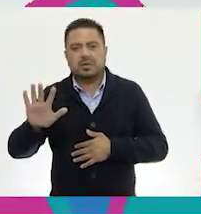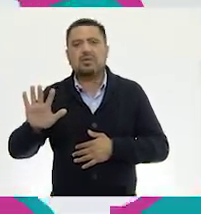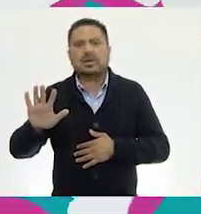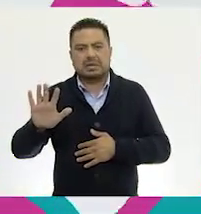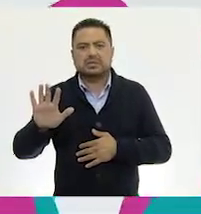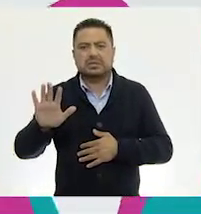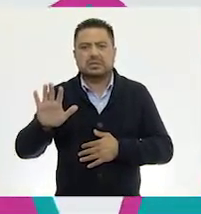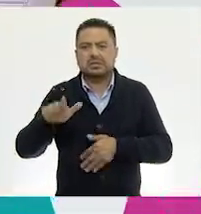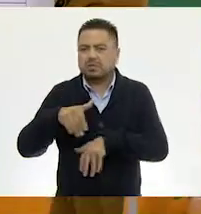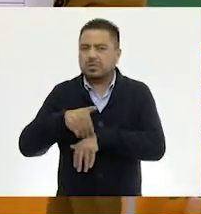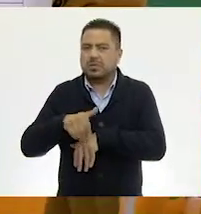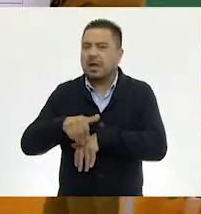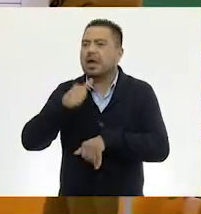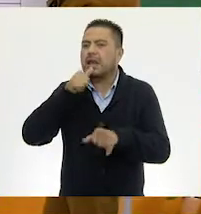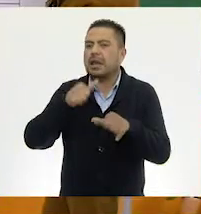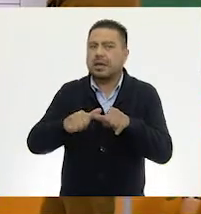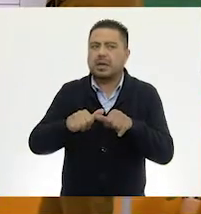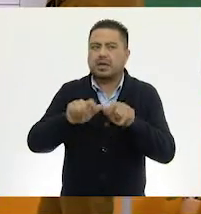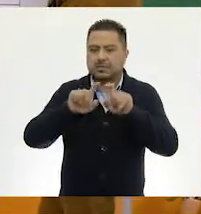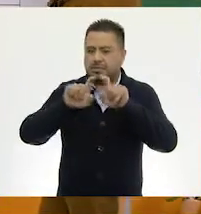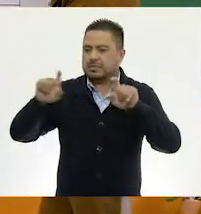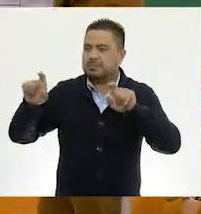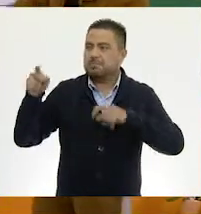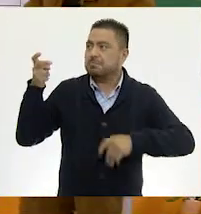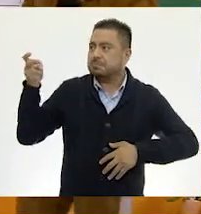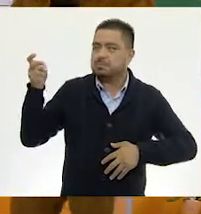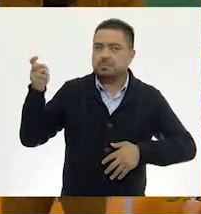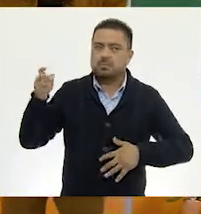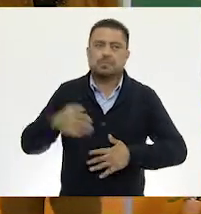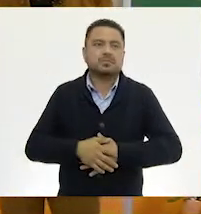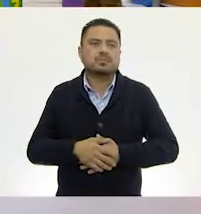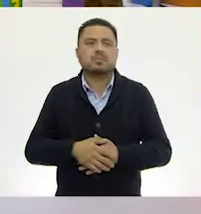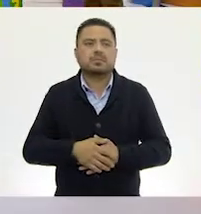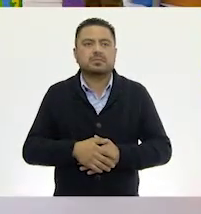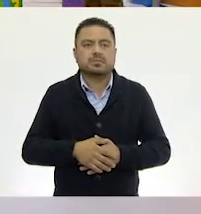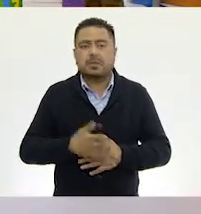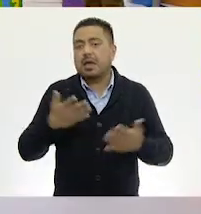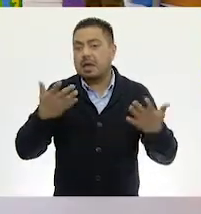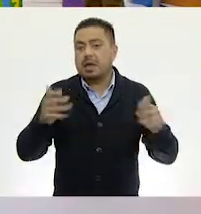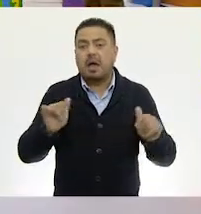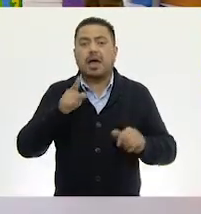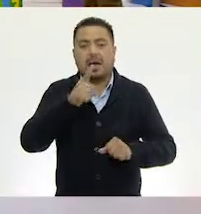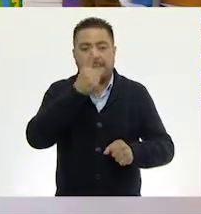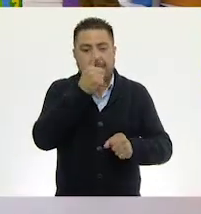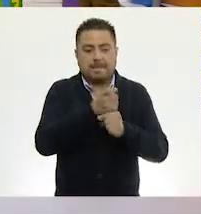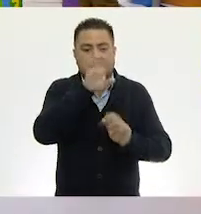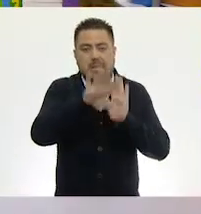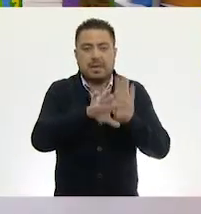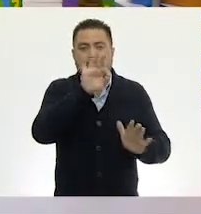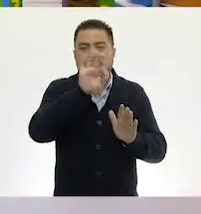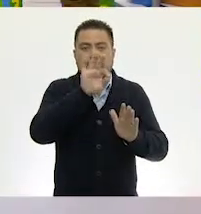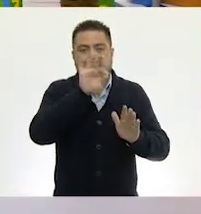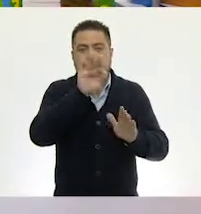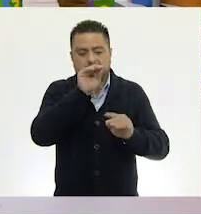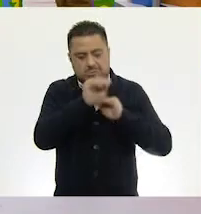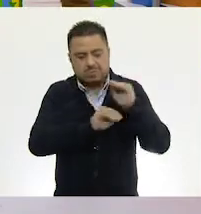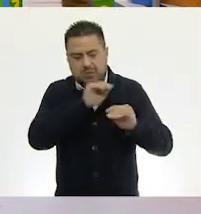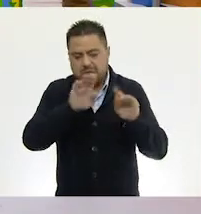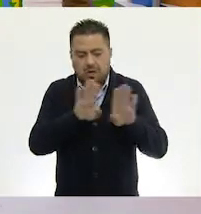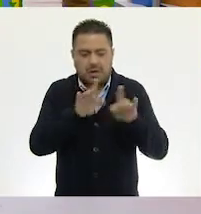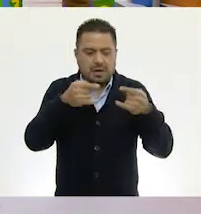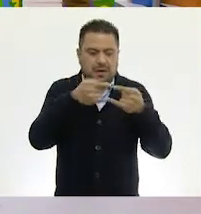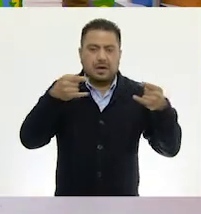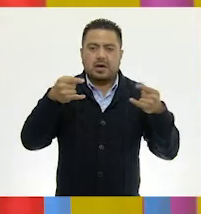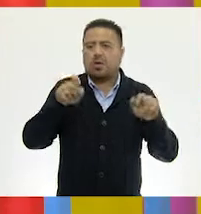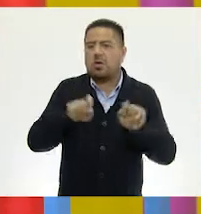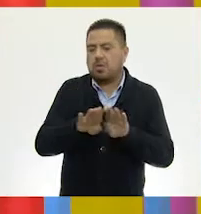escrito. Muy bien. Ahí está. Ya tienes la primera cantidad construida, tanto con billetes como